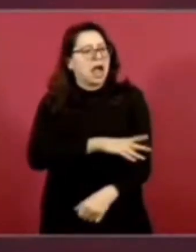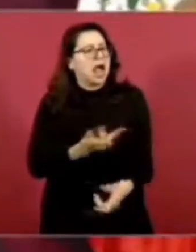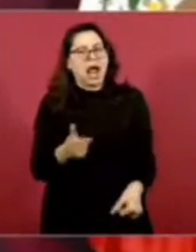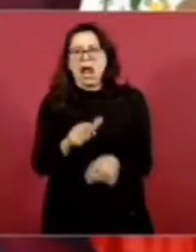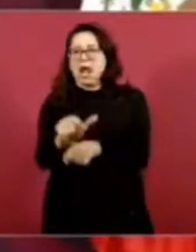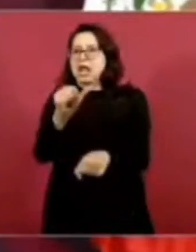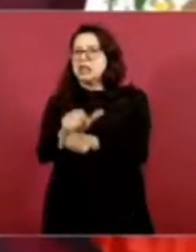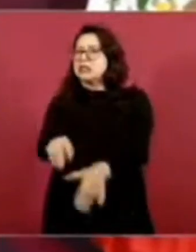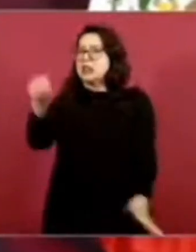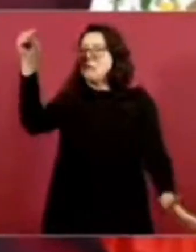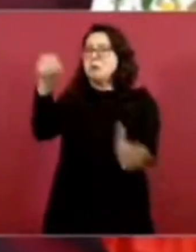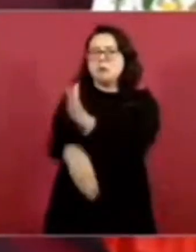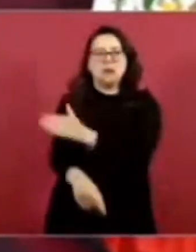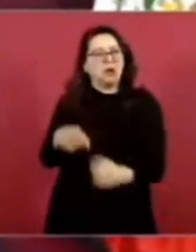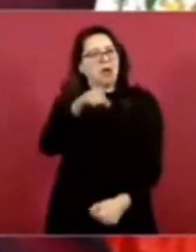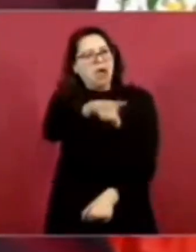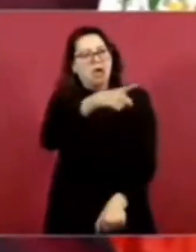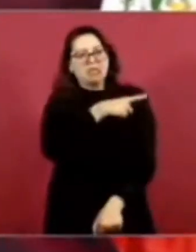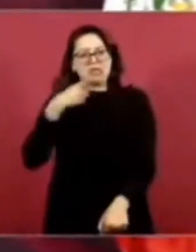quiebra argentina.